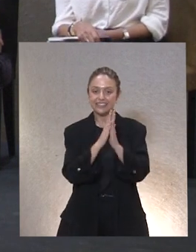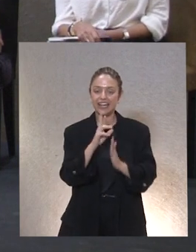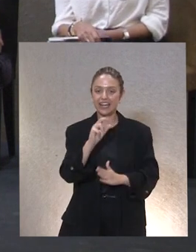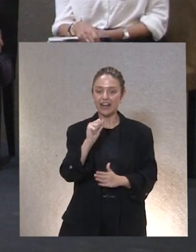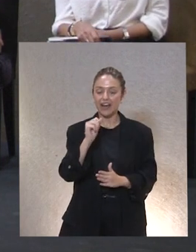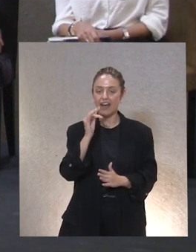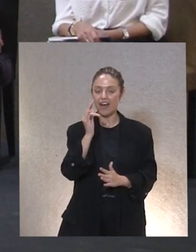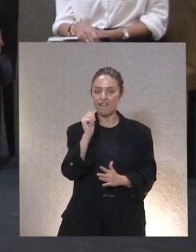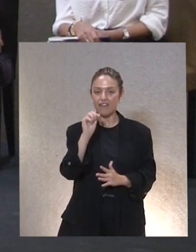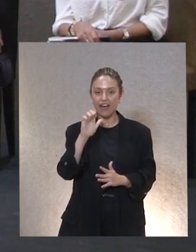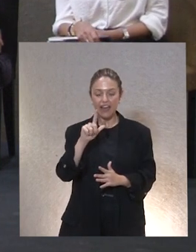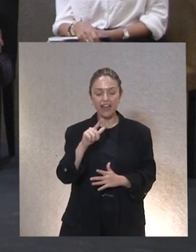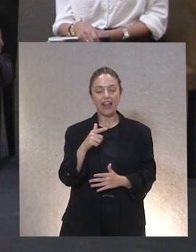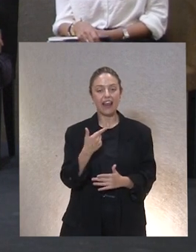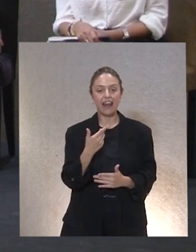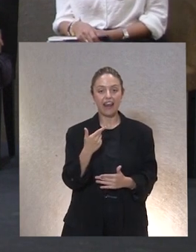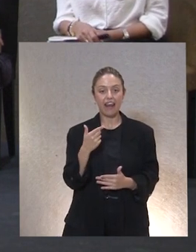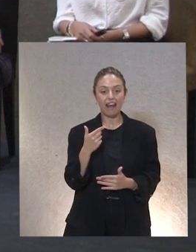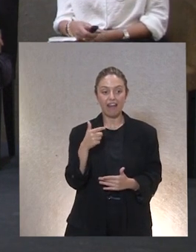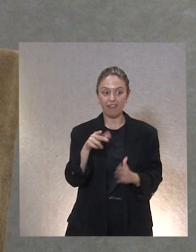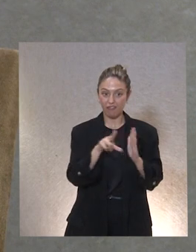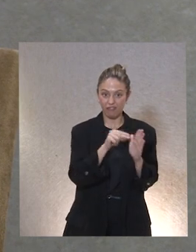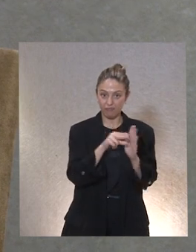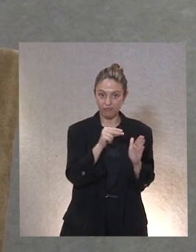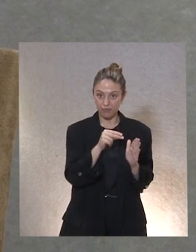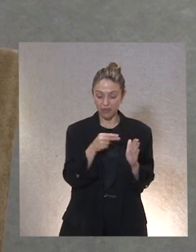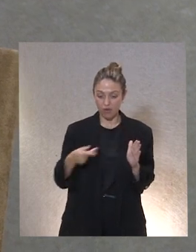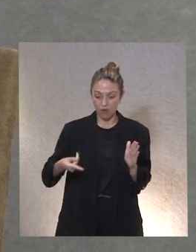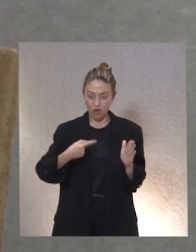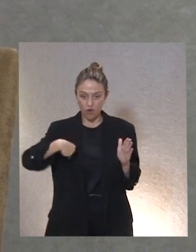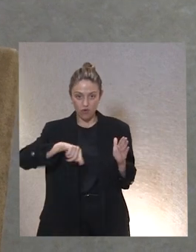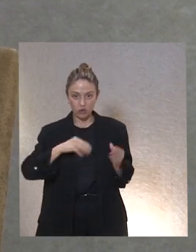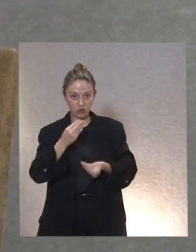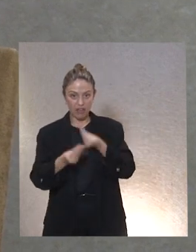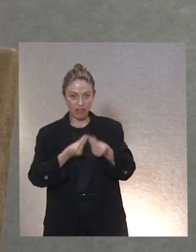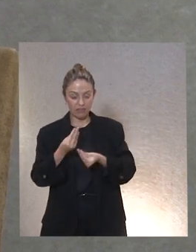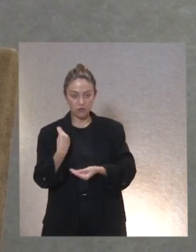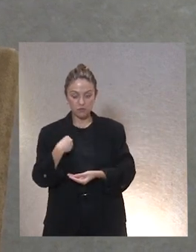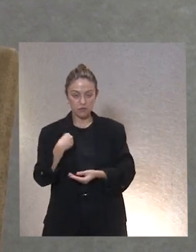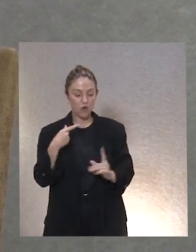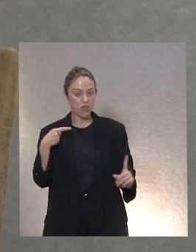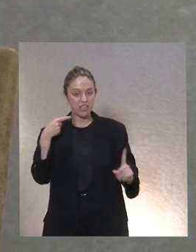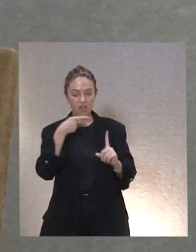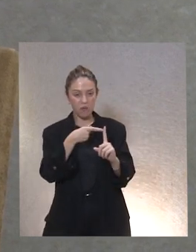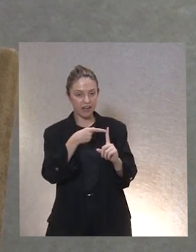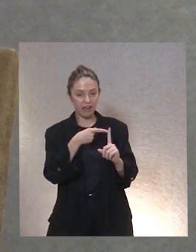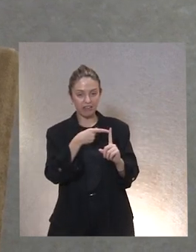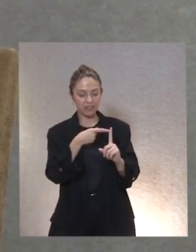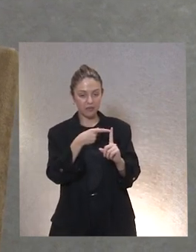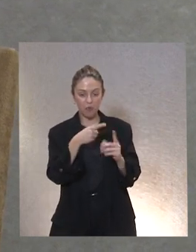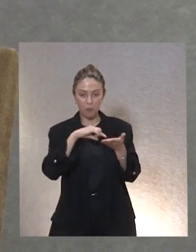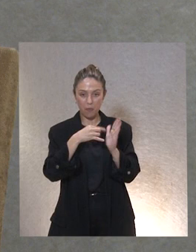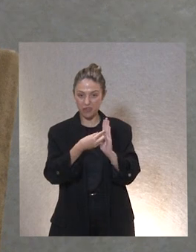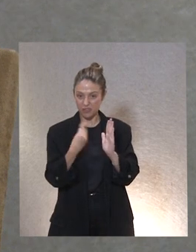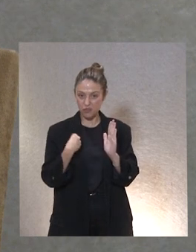puede ser vamos la representación de lo que vamos a hacer y del objetivo que fue nuestro proyecto